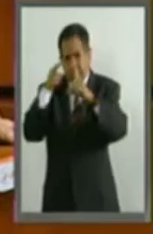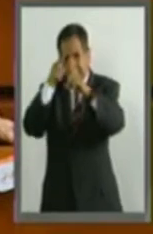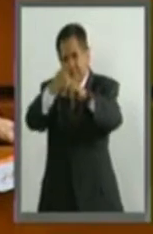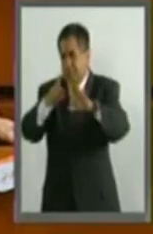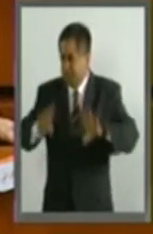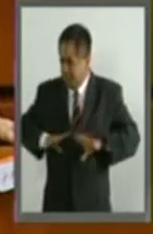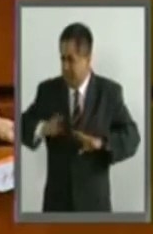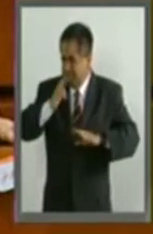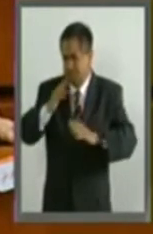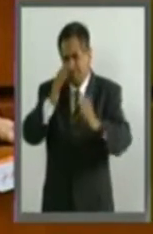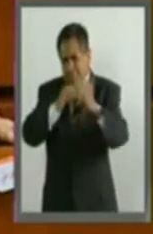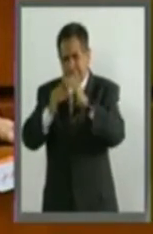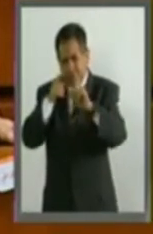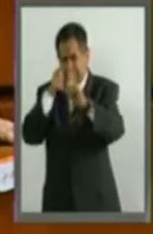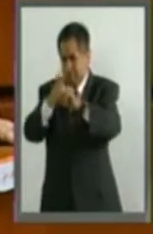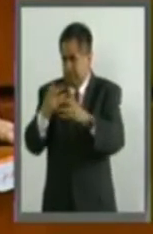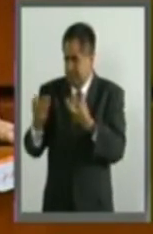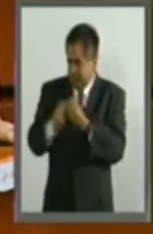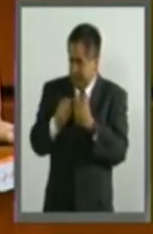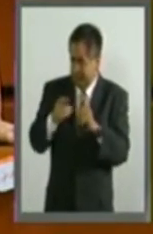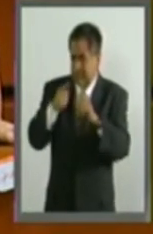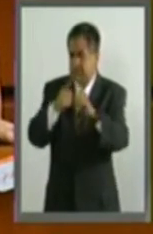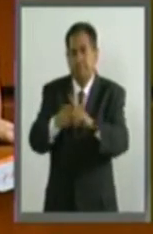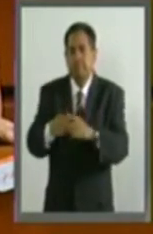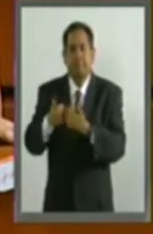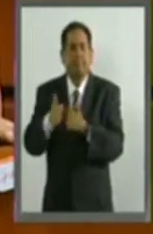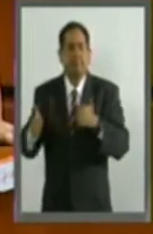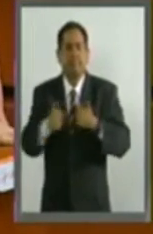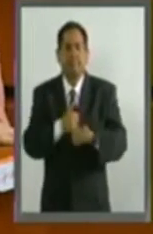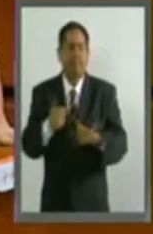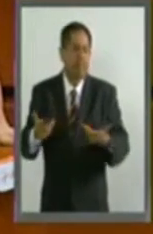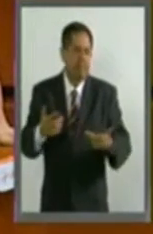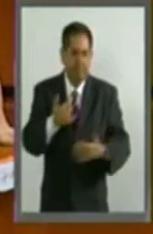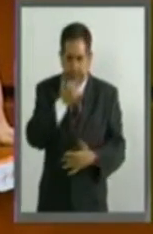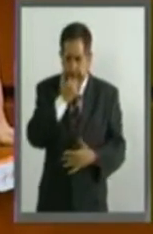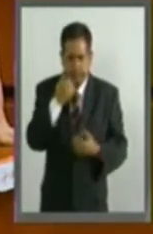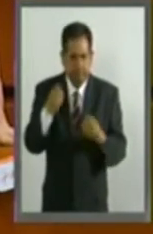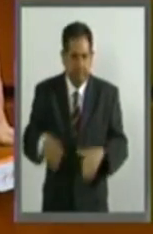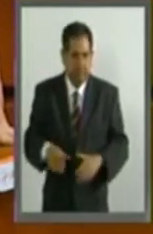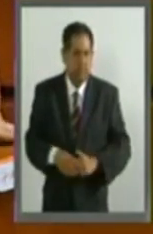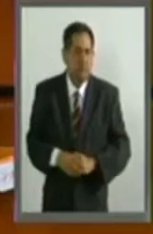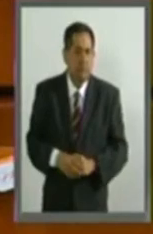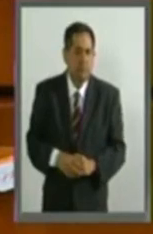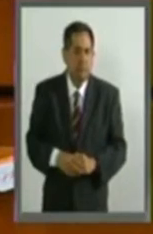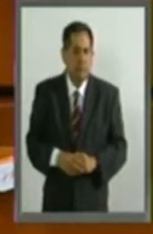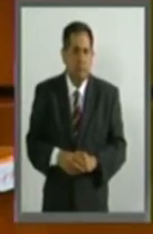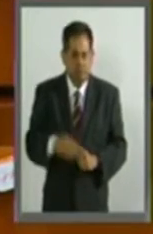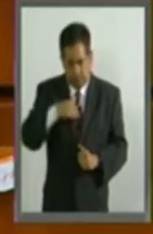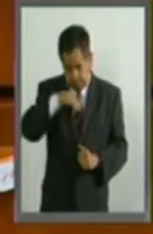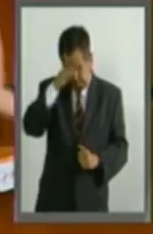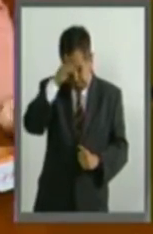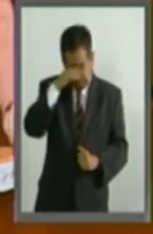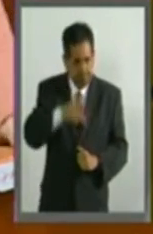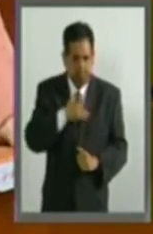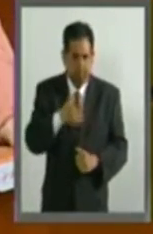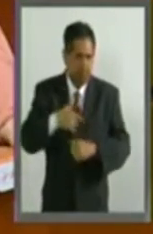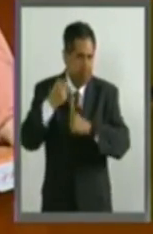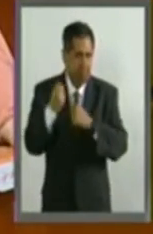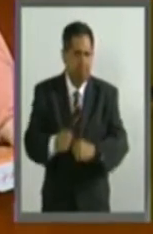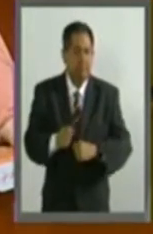cualquier consideración de otra naturaleza. Yo estoy absolutamente segura